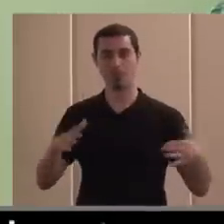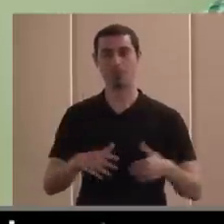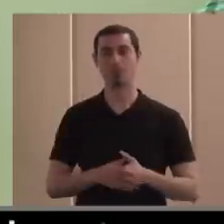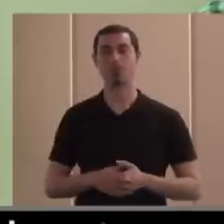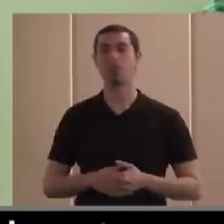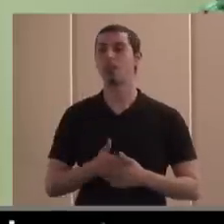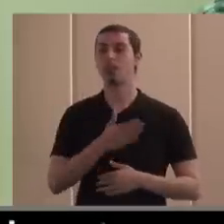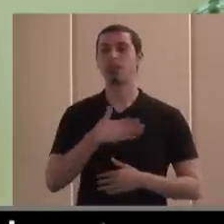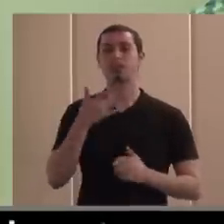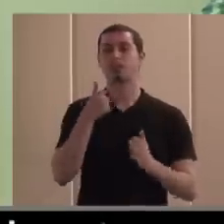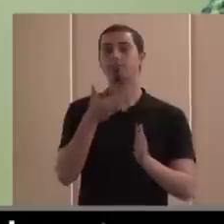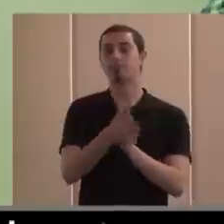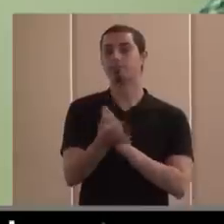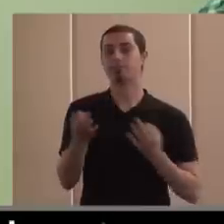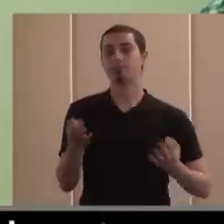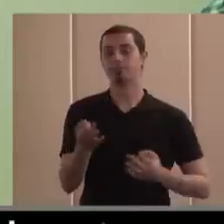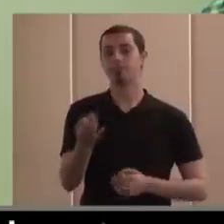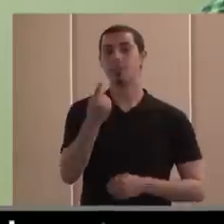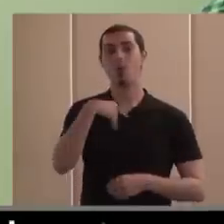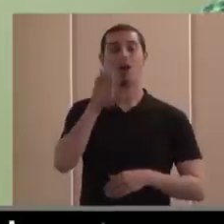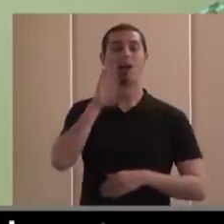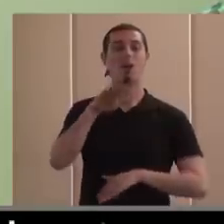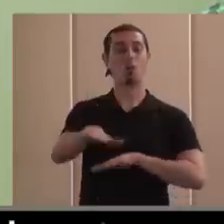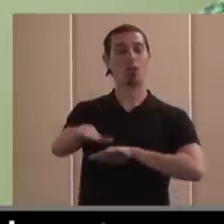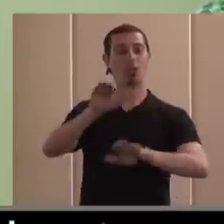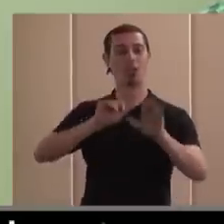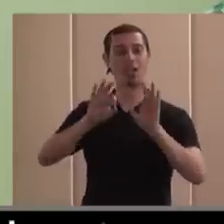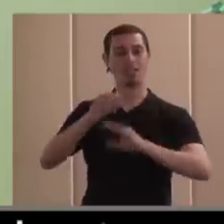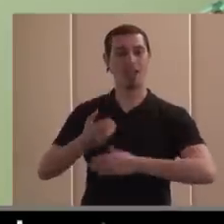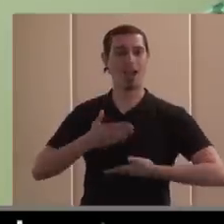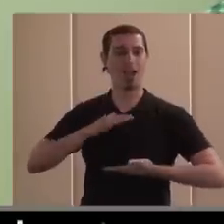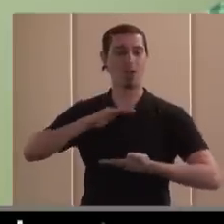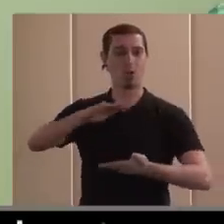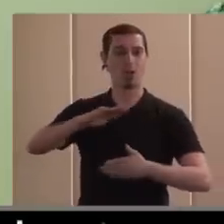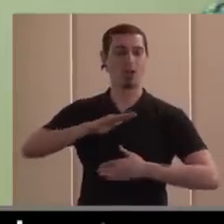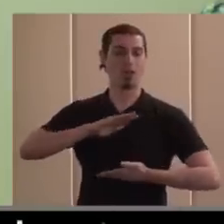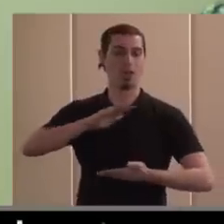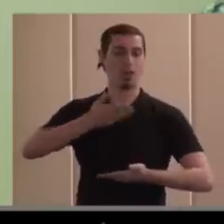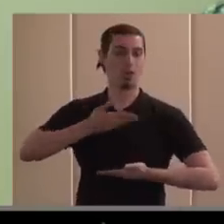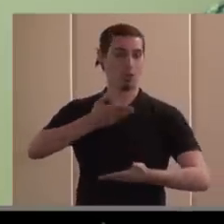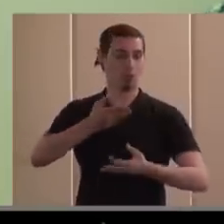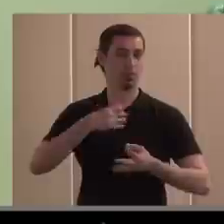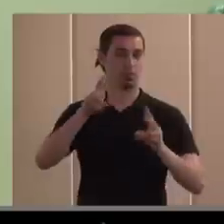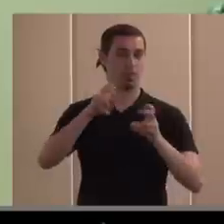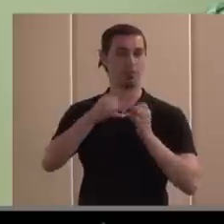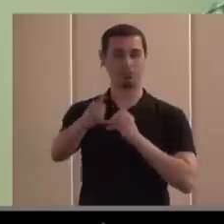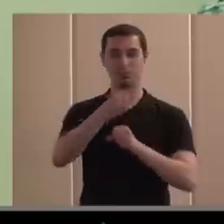¿qué quiere decir esto? que por ejemplo en la convocatoria de ayudas que es una línea de trabajo muy